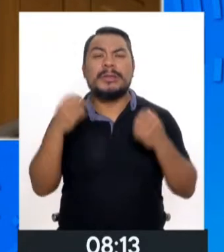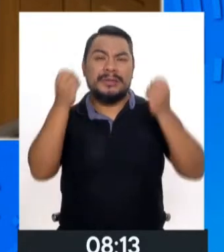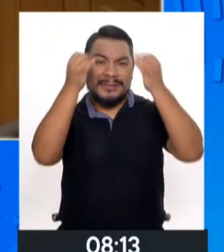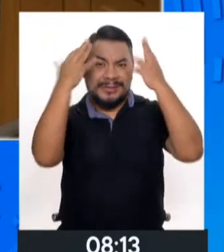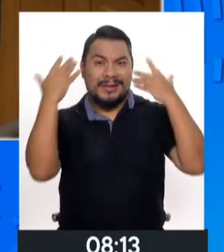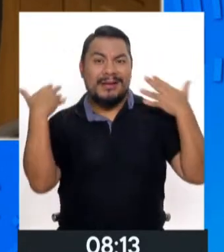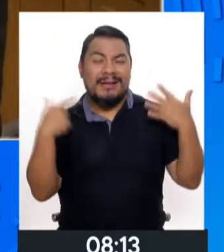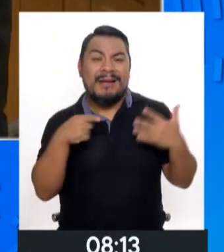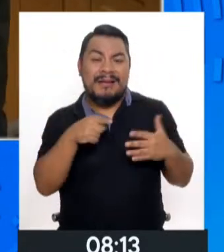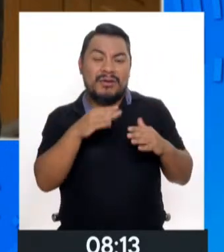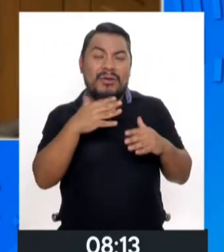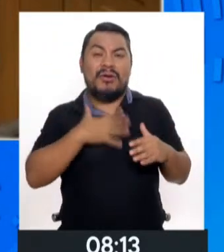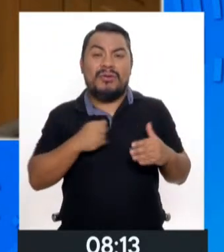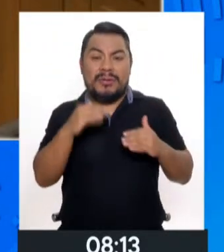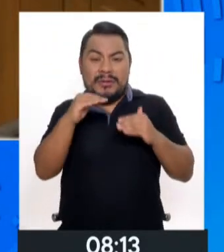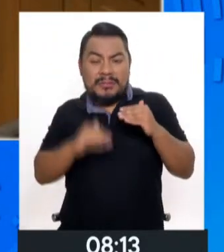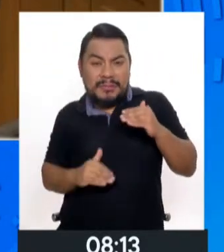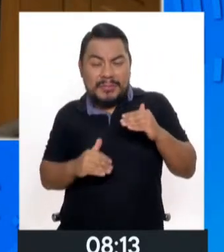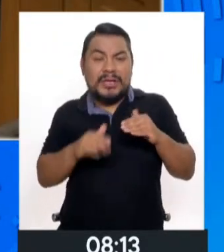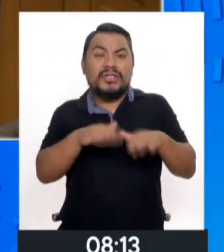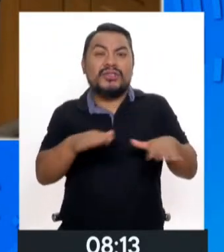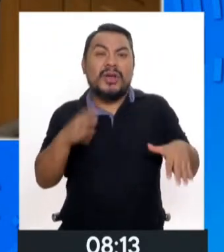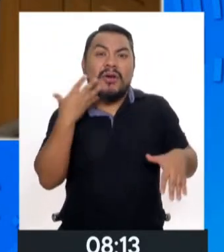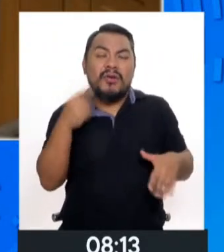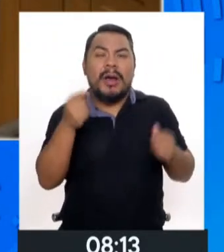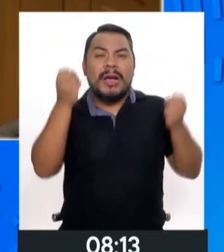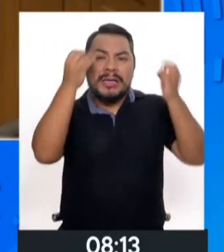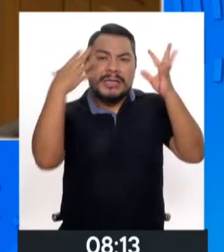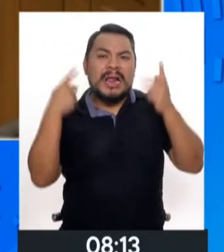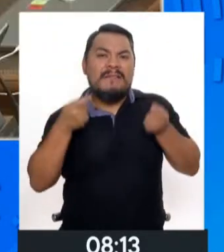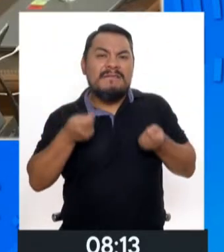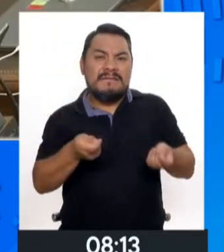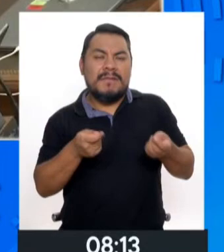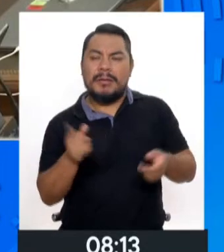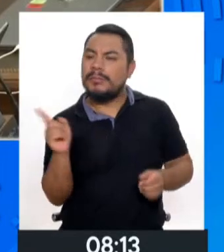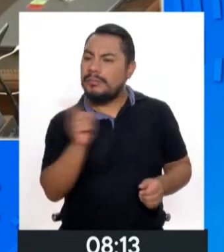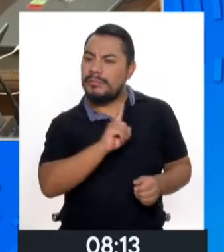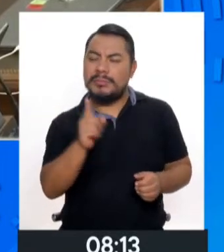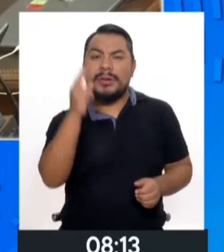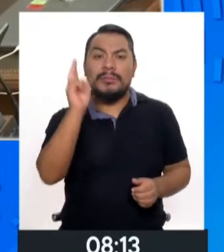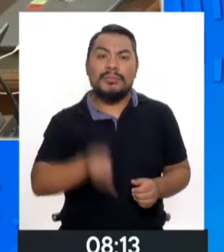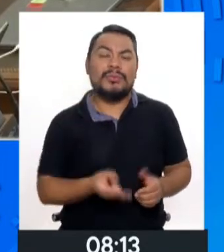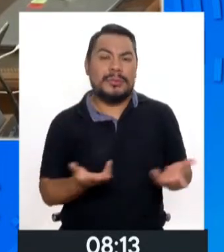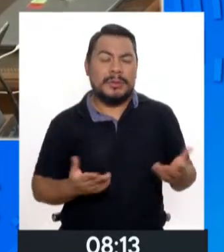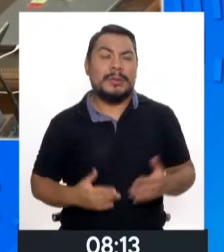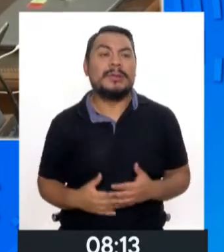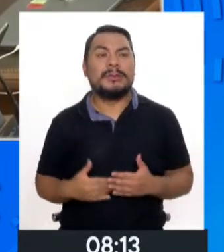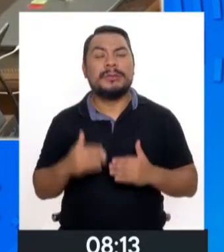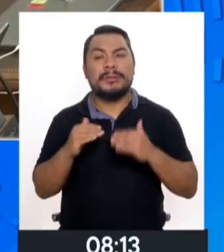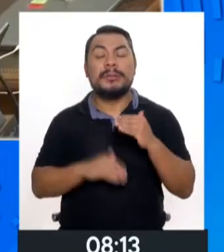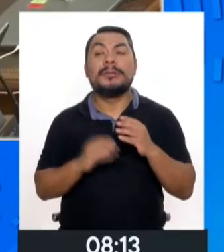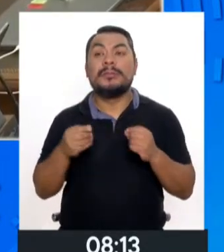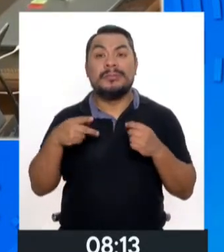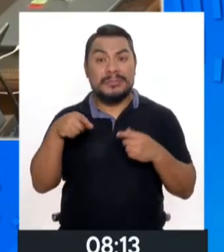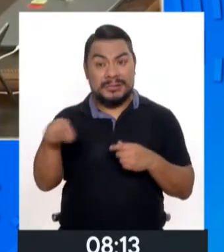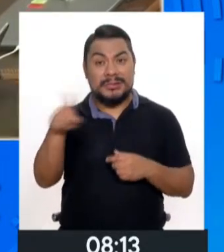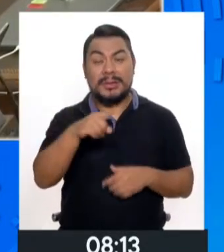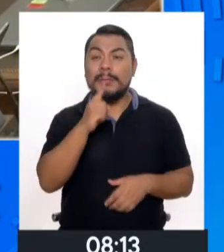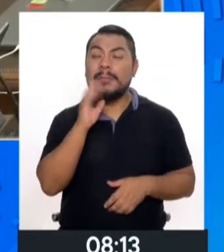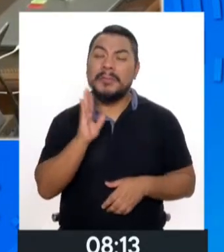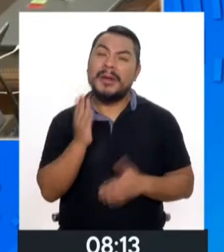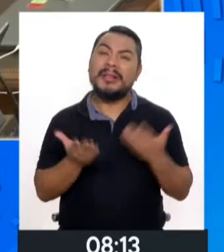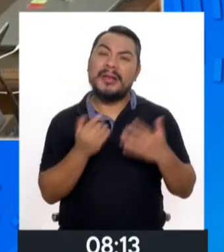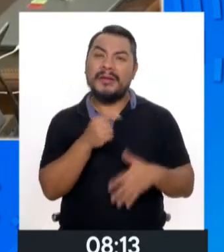permitía para el matrimonio de las adolescentes menores de 18 años. Porque al permitírsele, se le